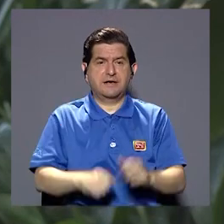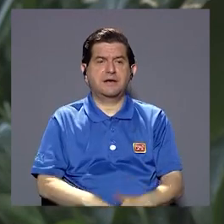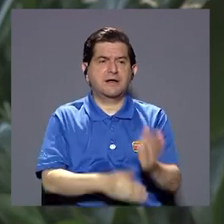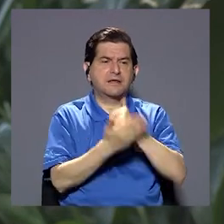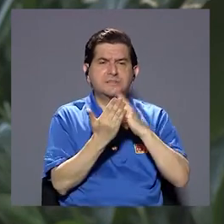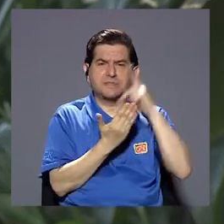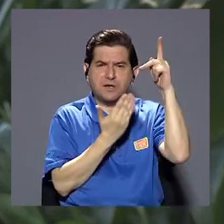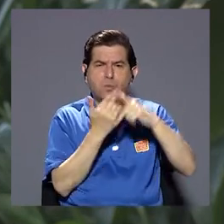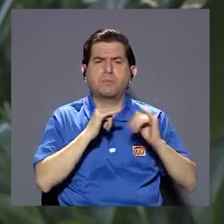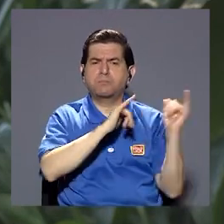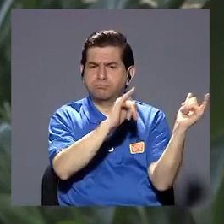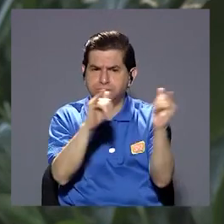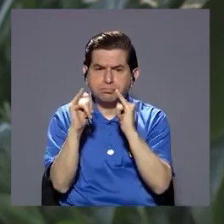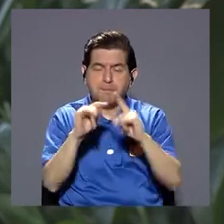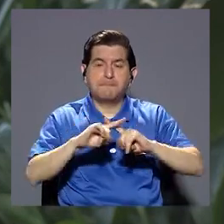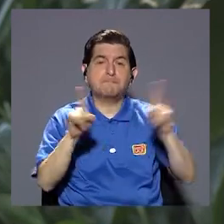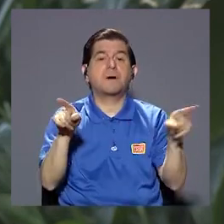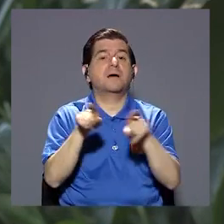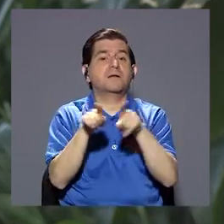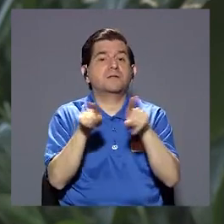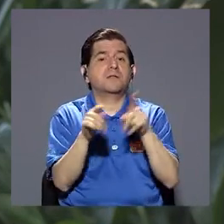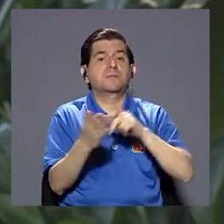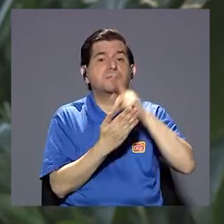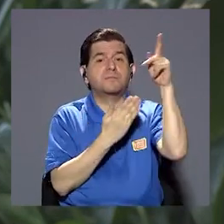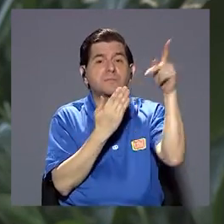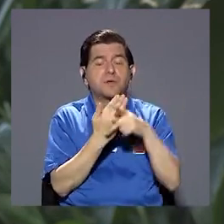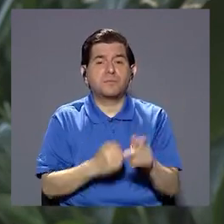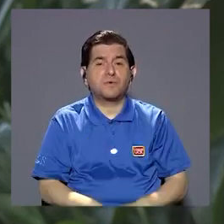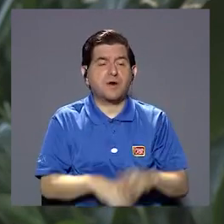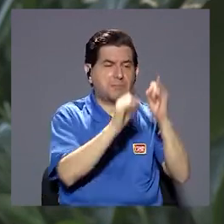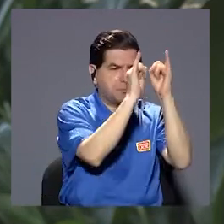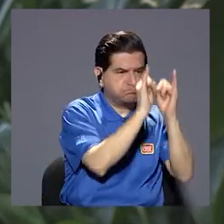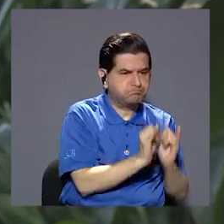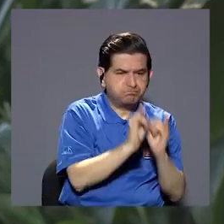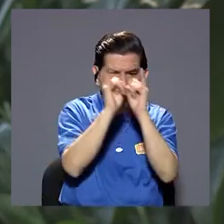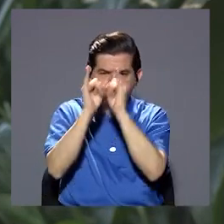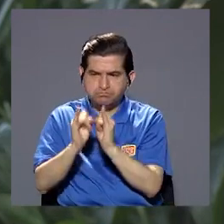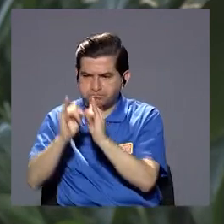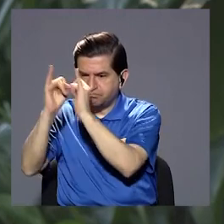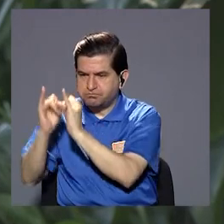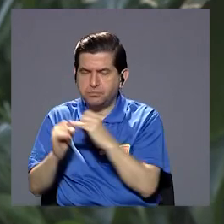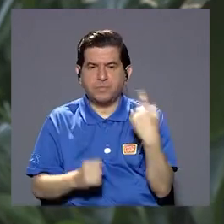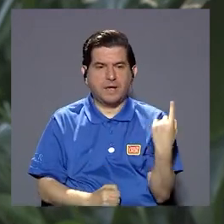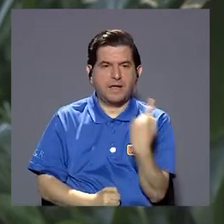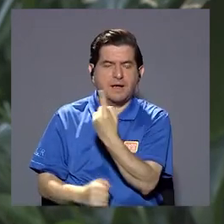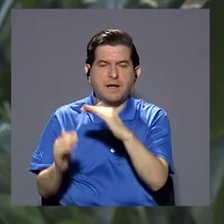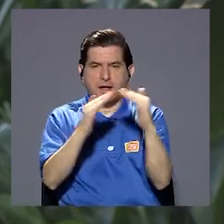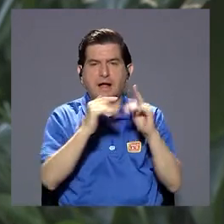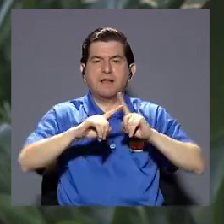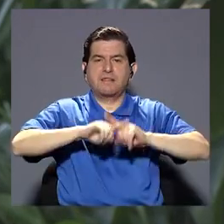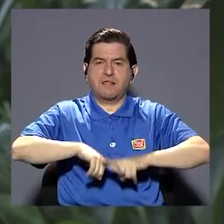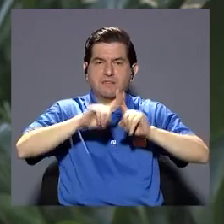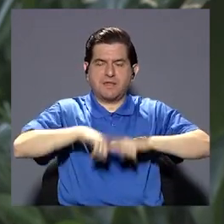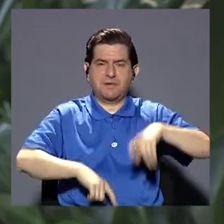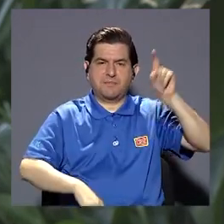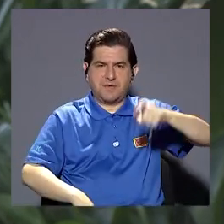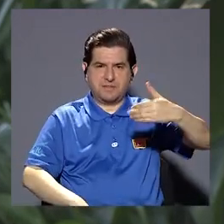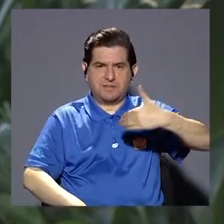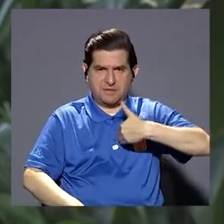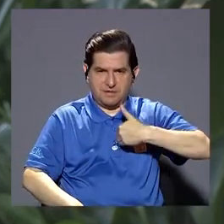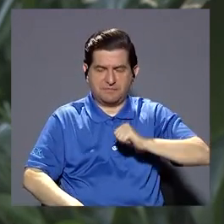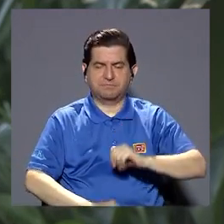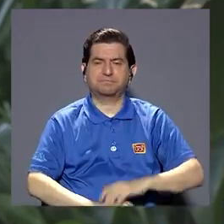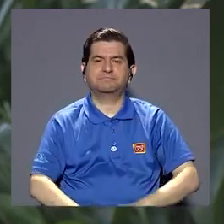tenemos algunos programas en común pero también tenemos programas que se van individualizando en cada una de estas comunidades dependiendo de la